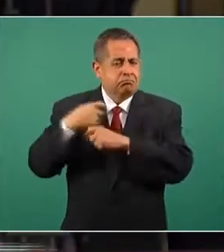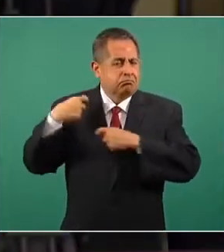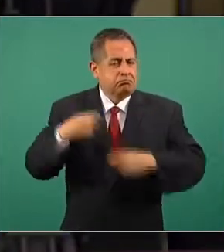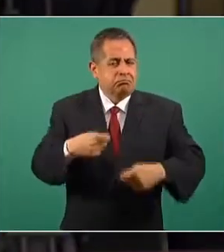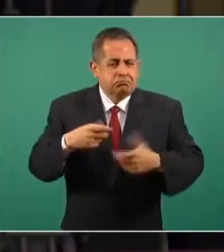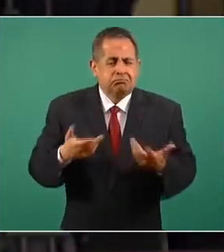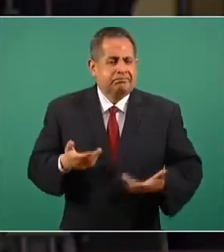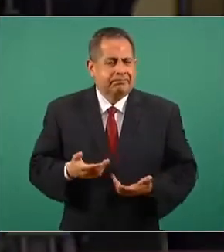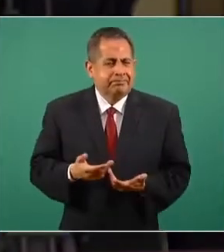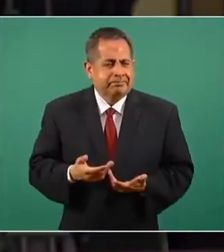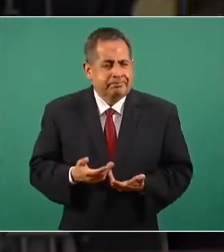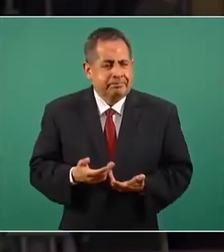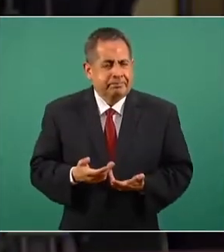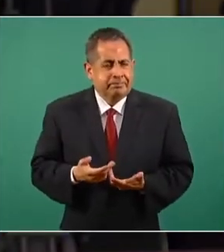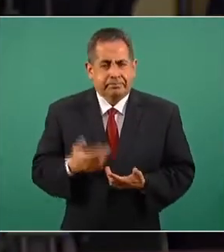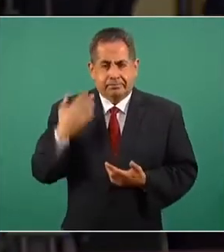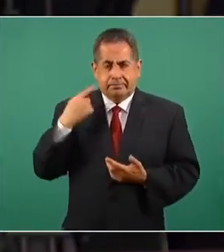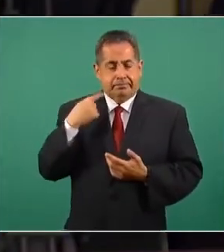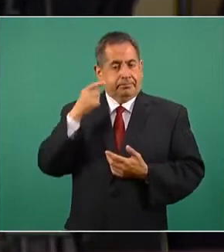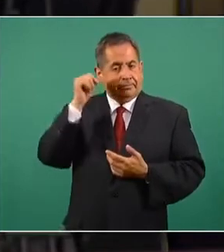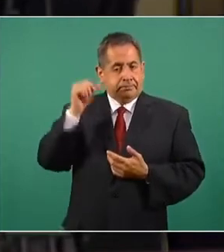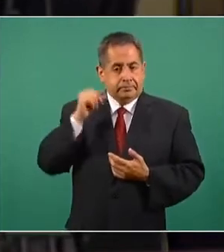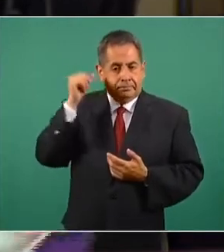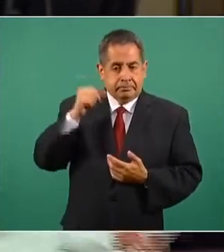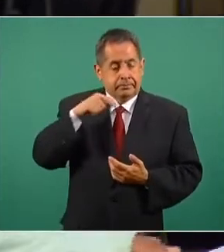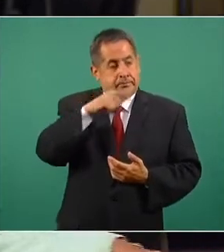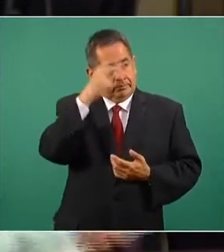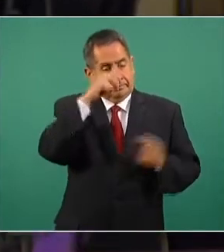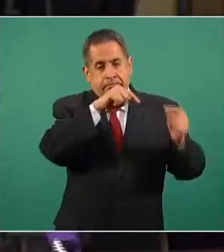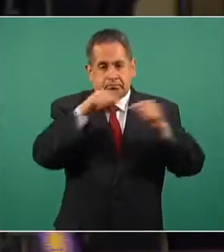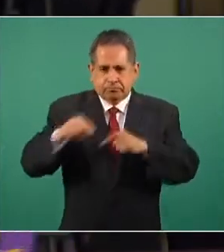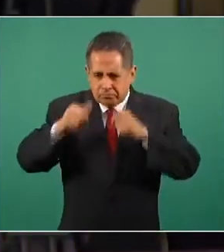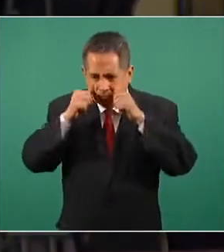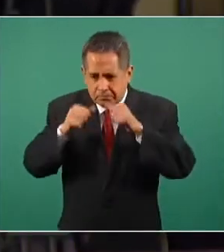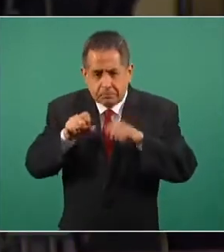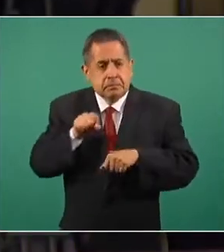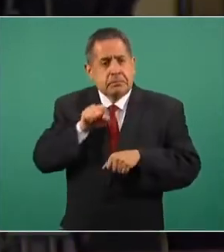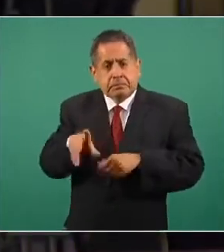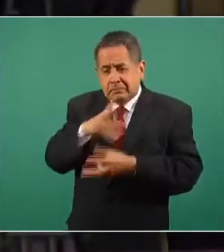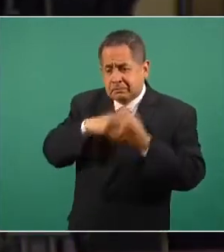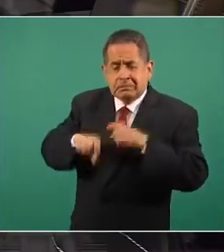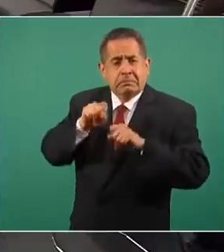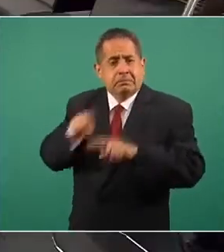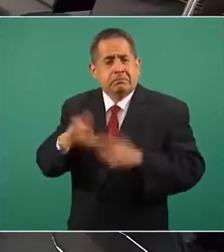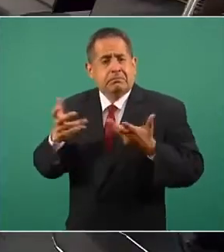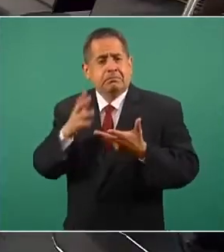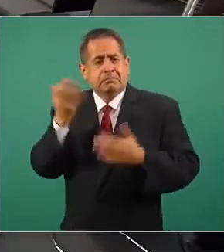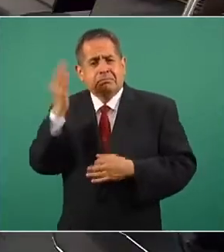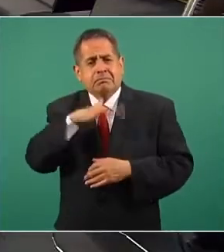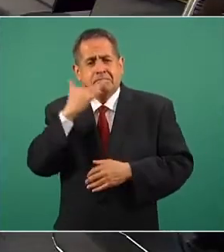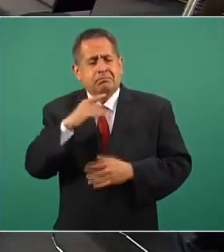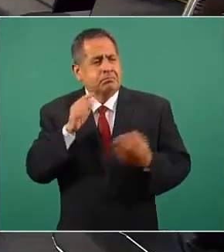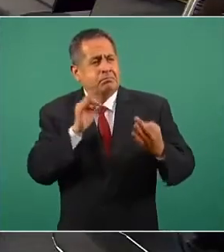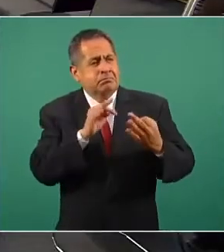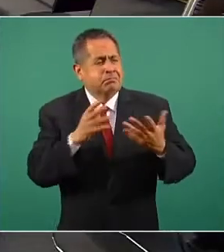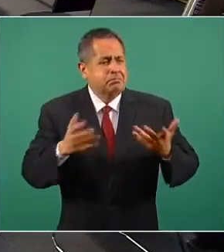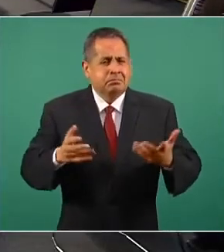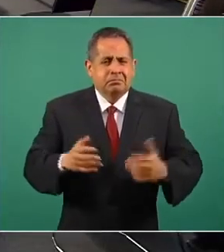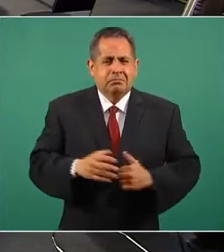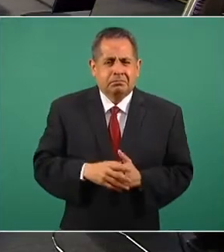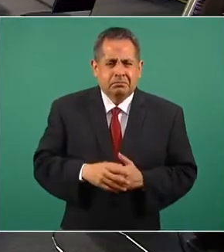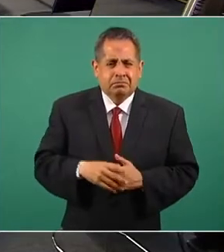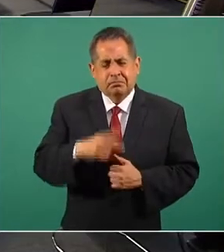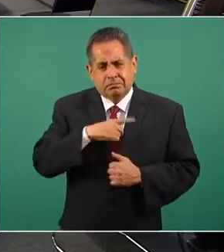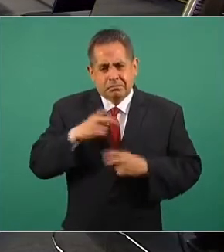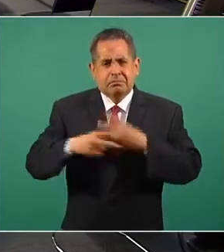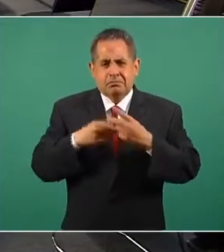vinieron en abril aquí a México, los atendieron los mismos que hicieron el fraude. O sea, tenemos